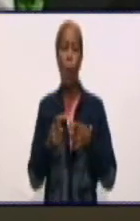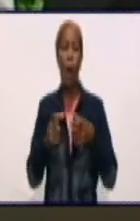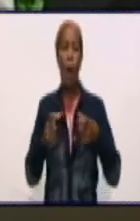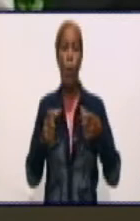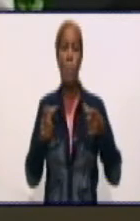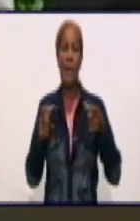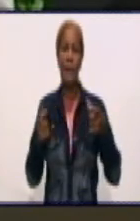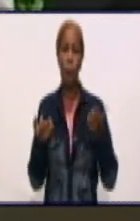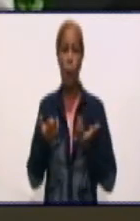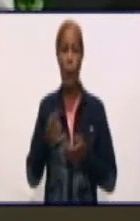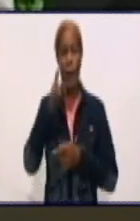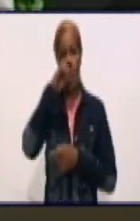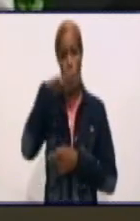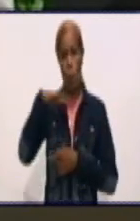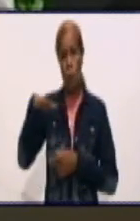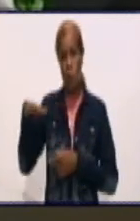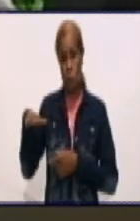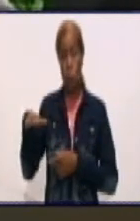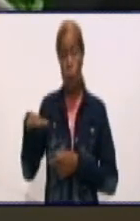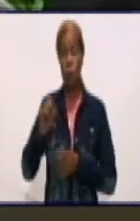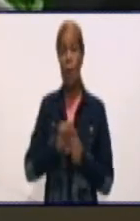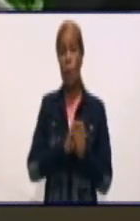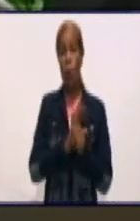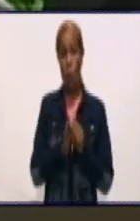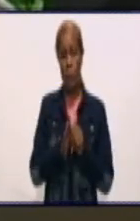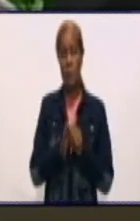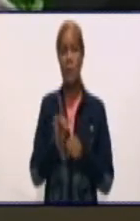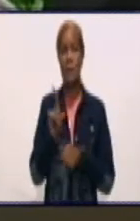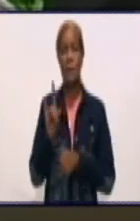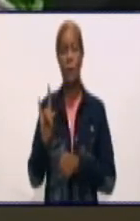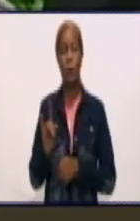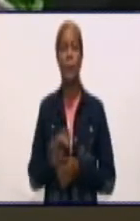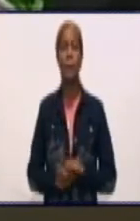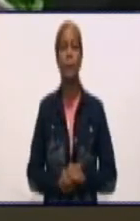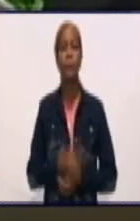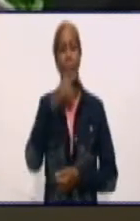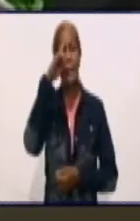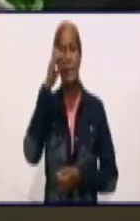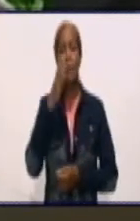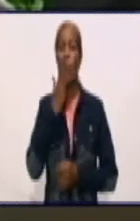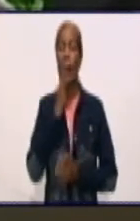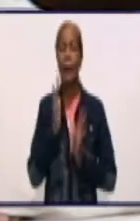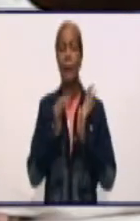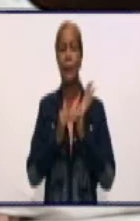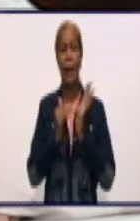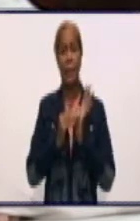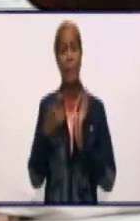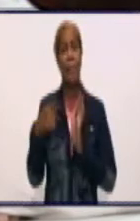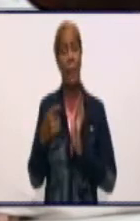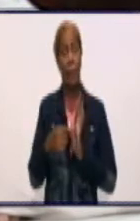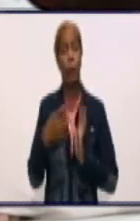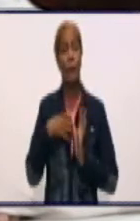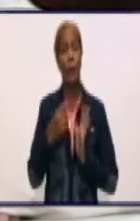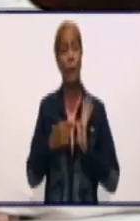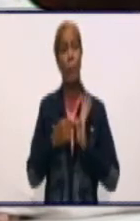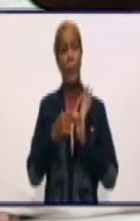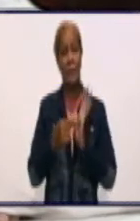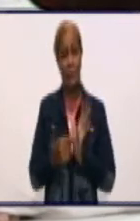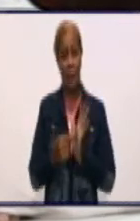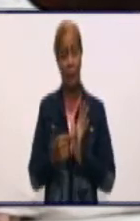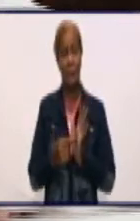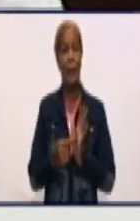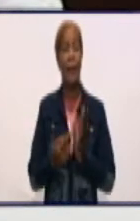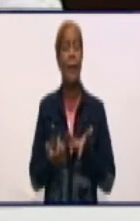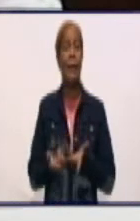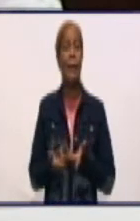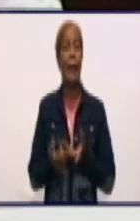en la edad pediátrica, doctora. Sí, buenas tardes. Tenemos que tener presente que han aumentado los casos de COVID-19